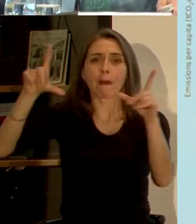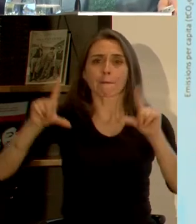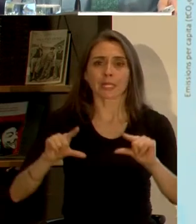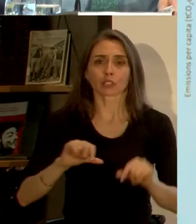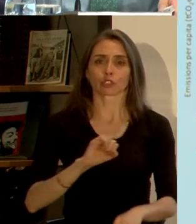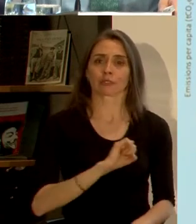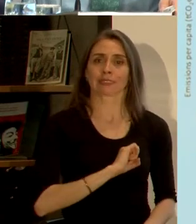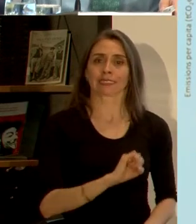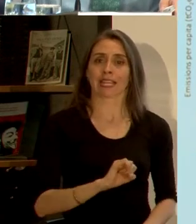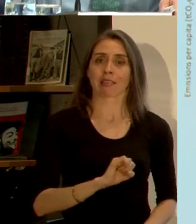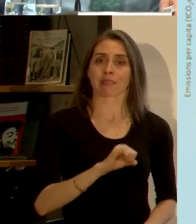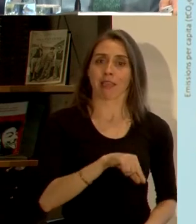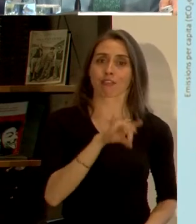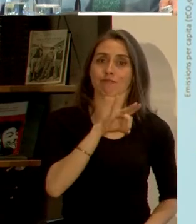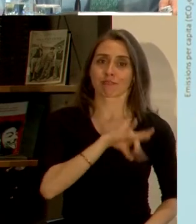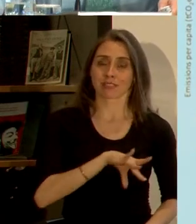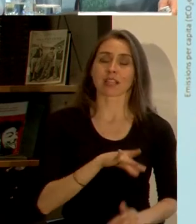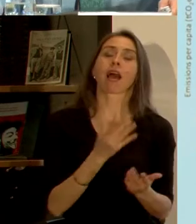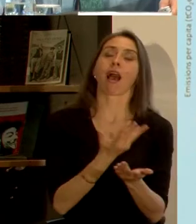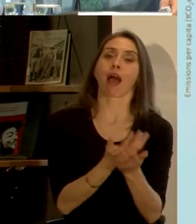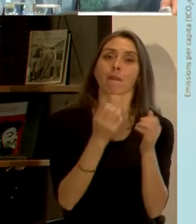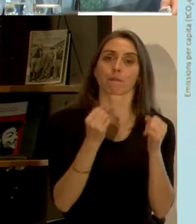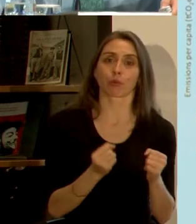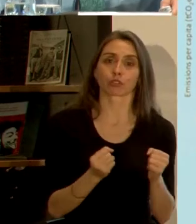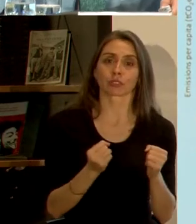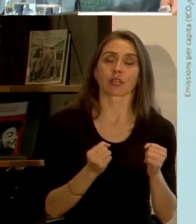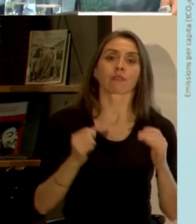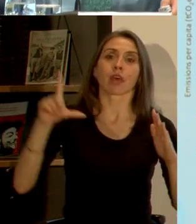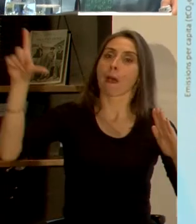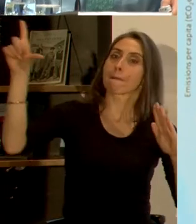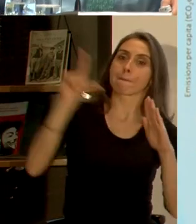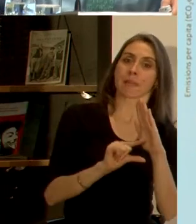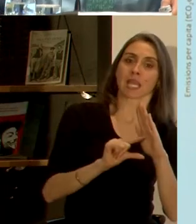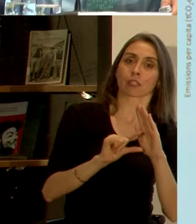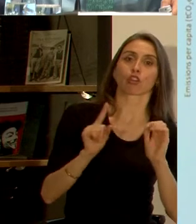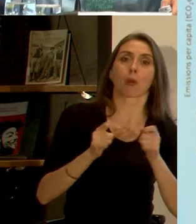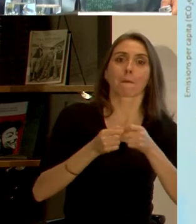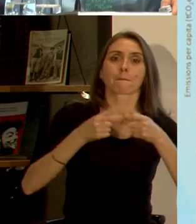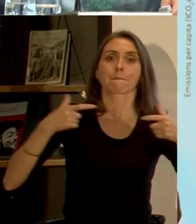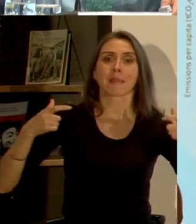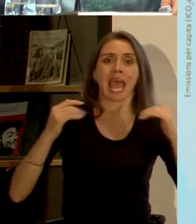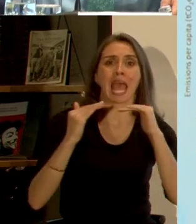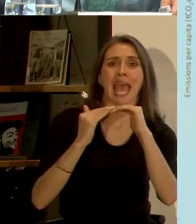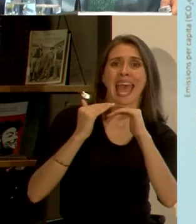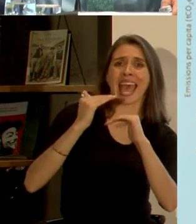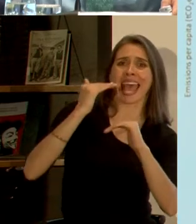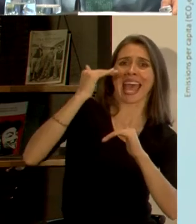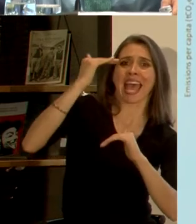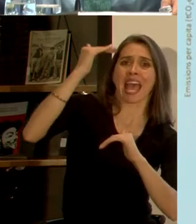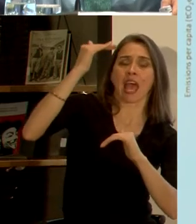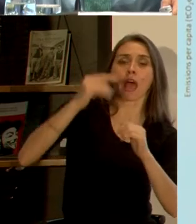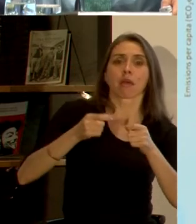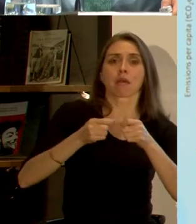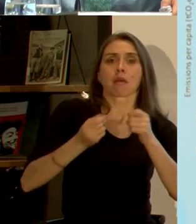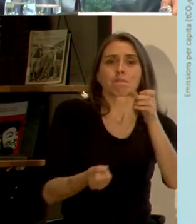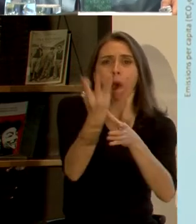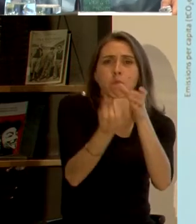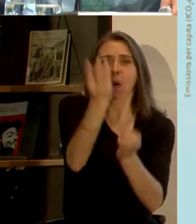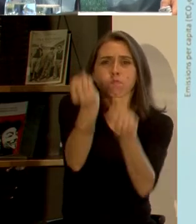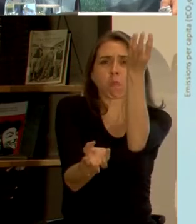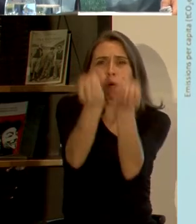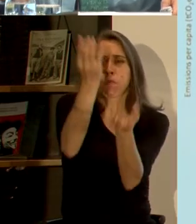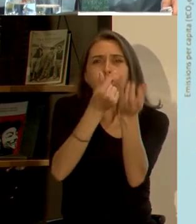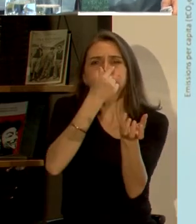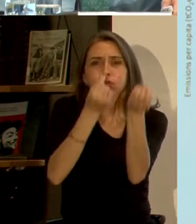caso de Santiago hay una posibilidad de bajar rápidamente, de evitar que se produzca un pico muy lejano de crecimiento de emisiones